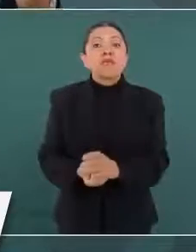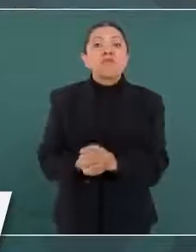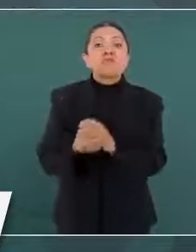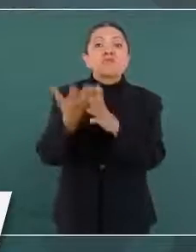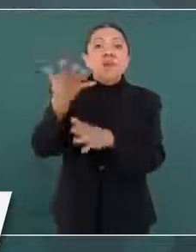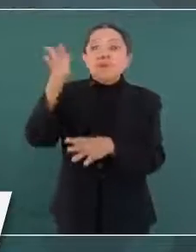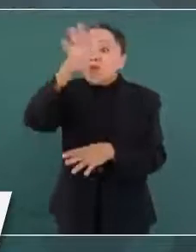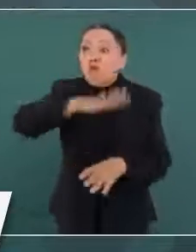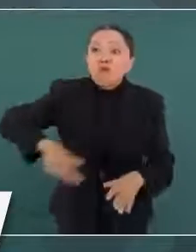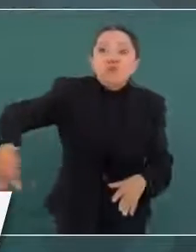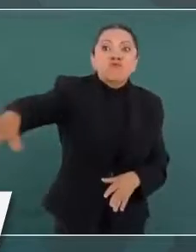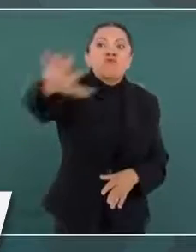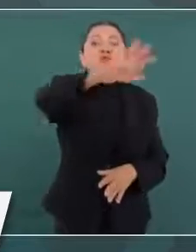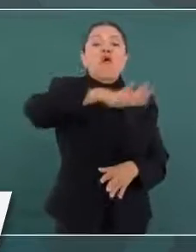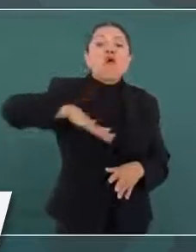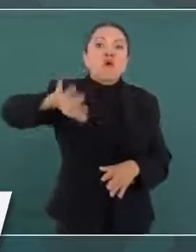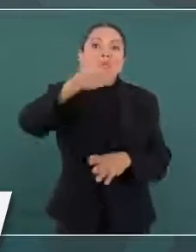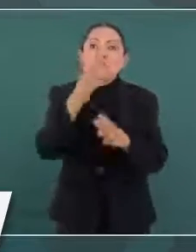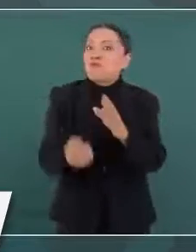todos.